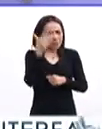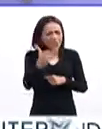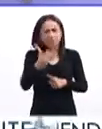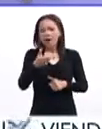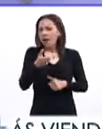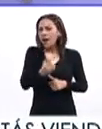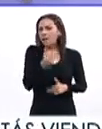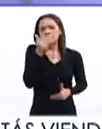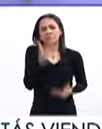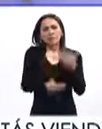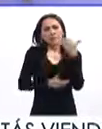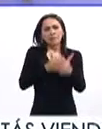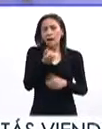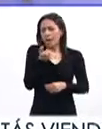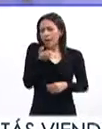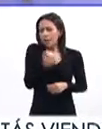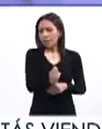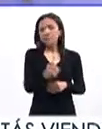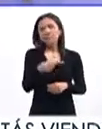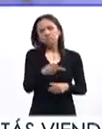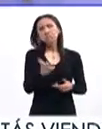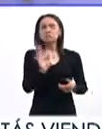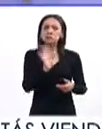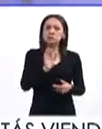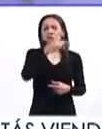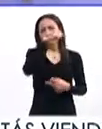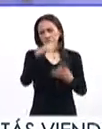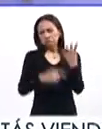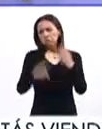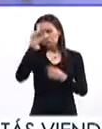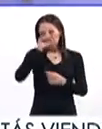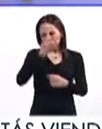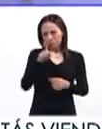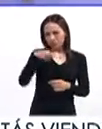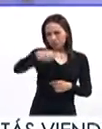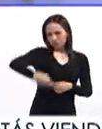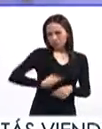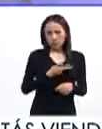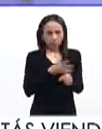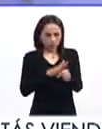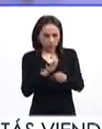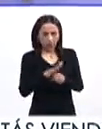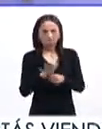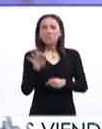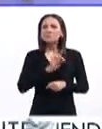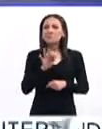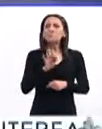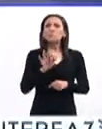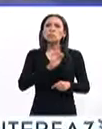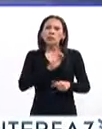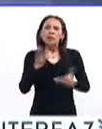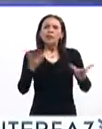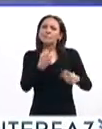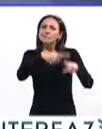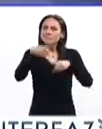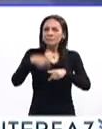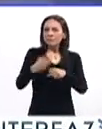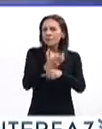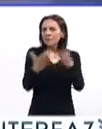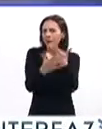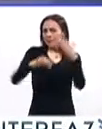y a lo mejor algunas de las recomendaciones, como bien me preguntan, serían como tratar de mantenernos activos, tratar de no